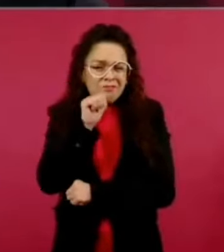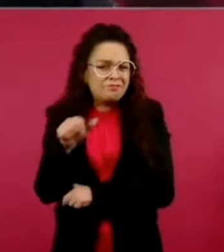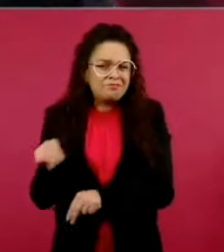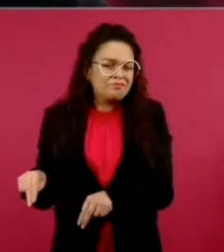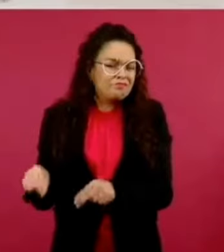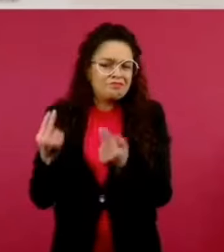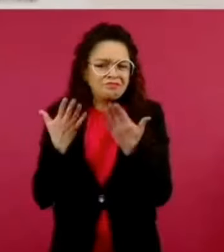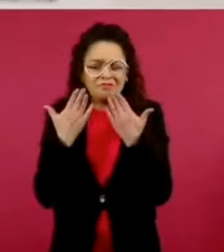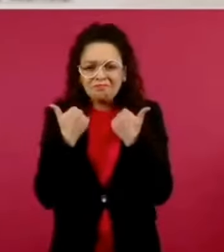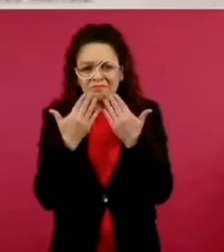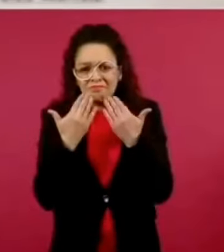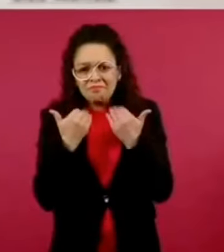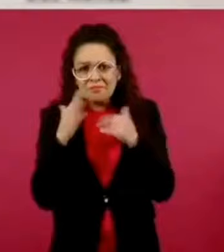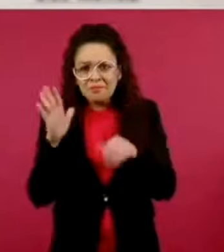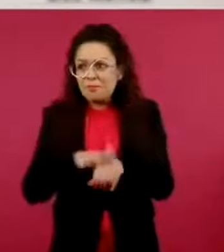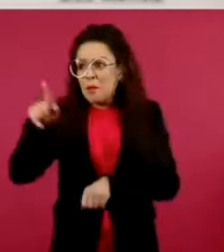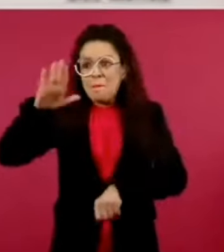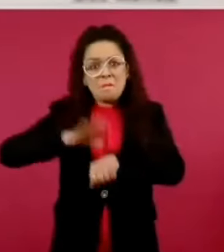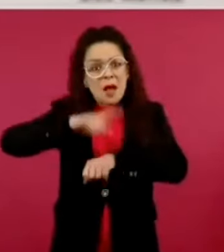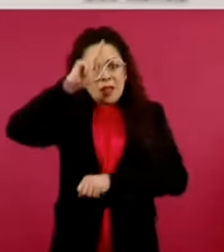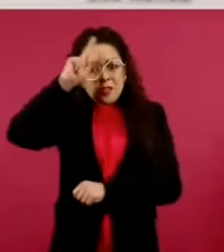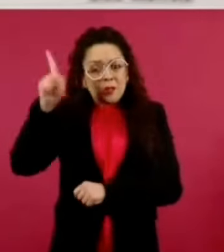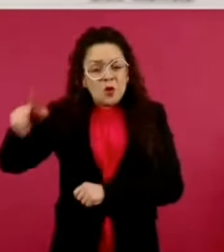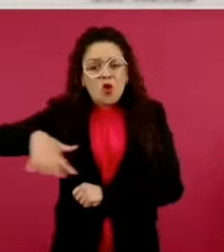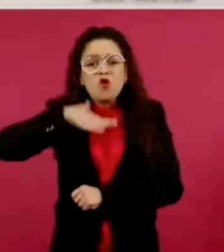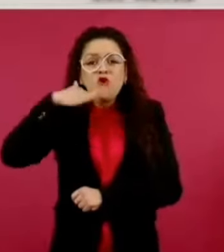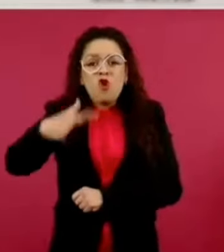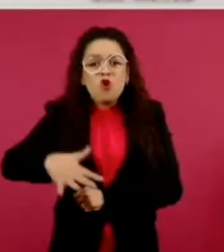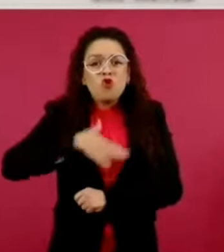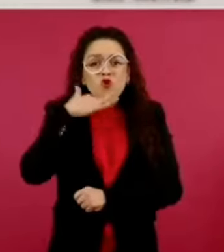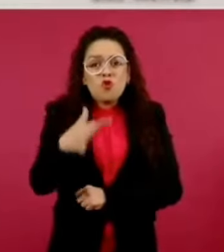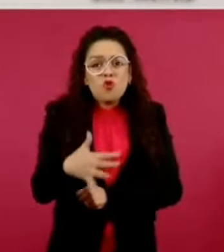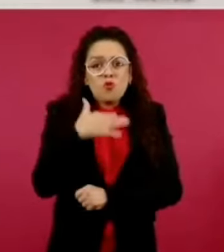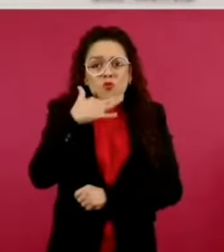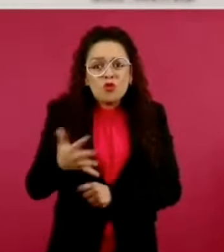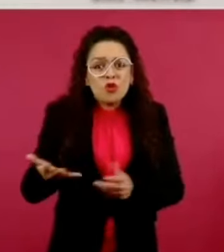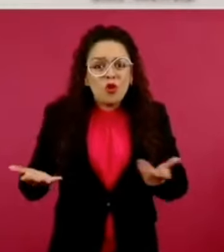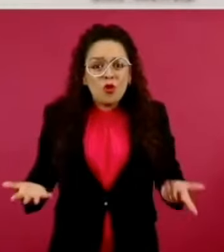de los periodistas más corruptos del país.